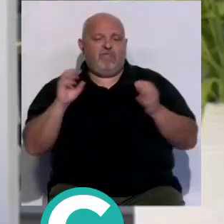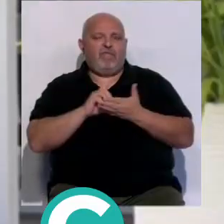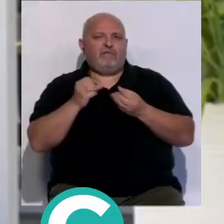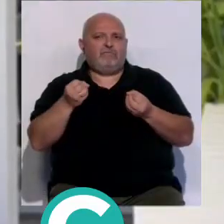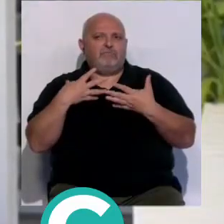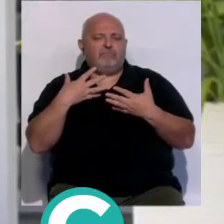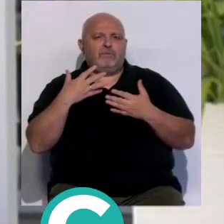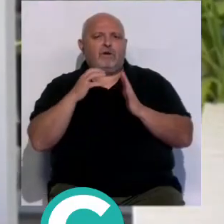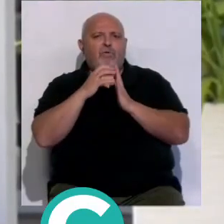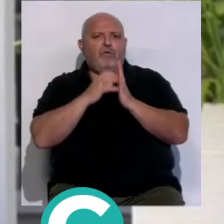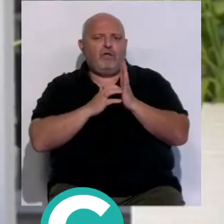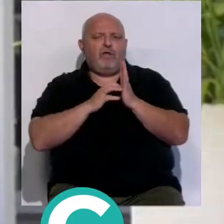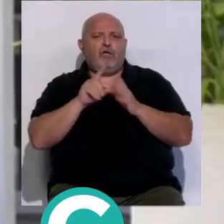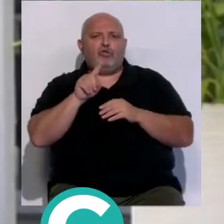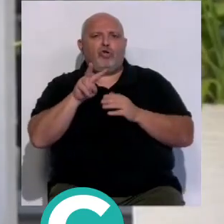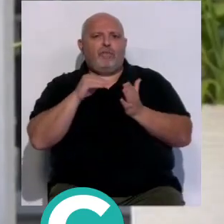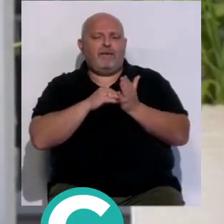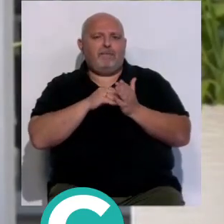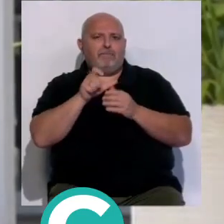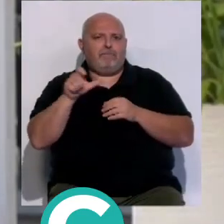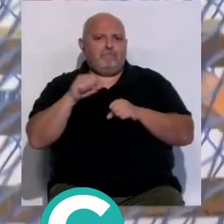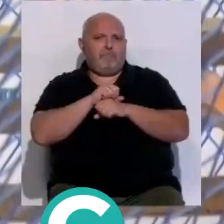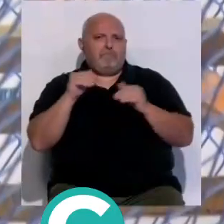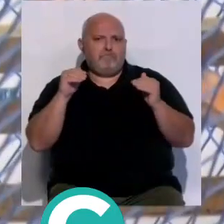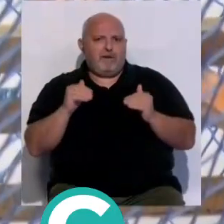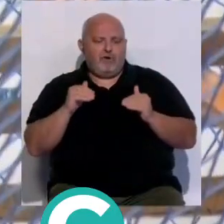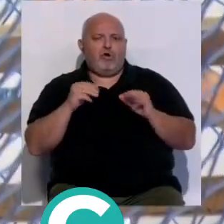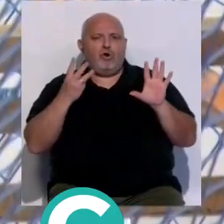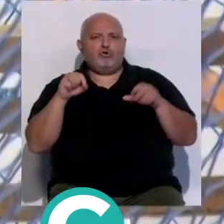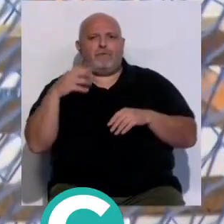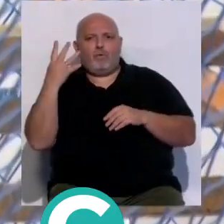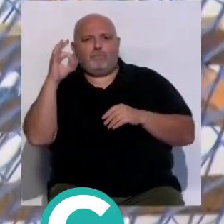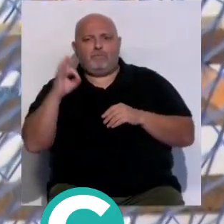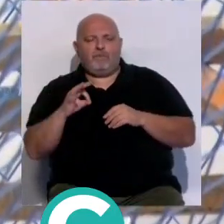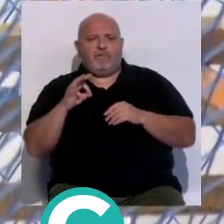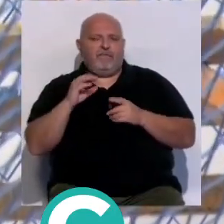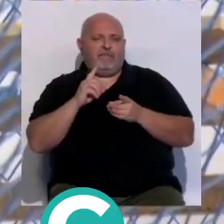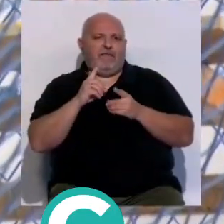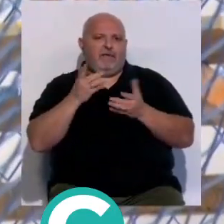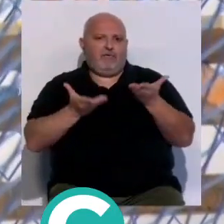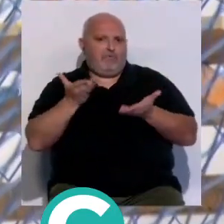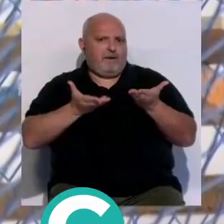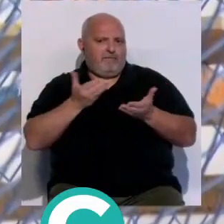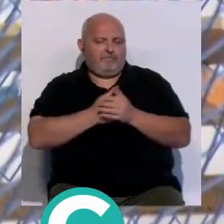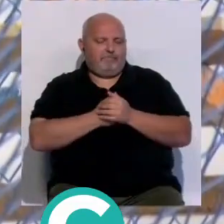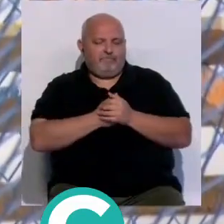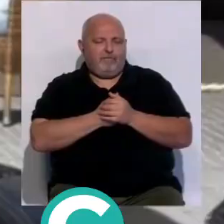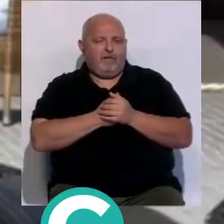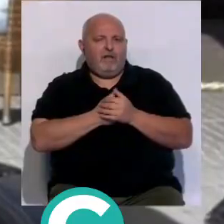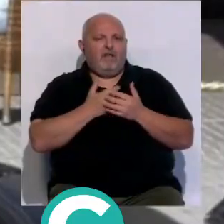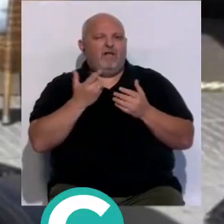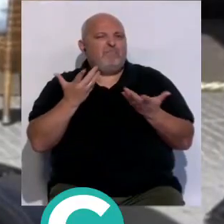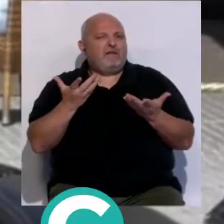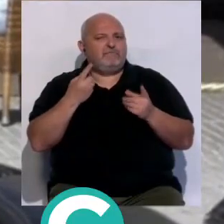representan una reducción de casi 12.000 desempleados y del 8,4% de variación relativa como cabía esperar las